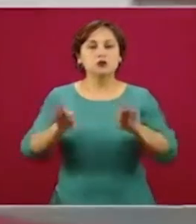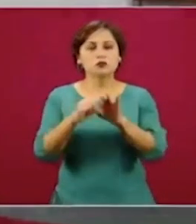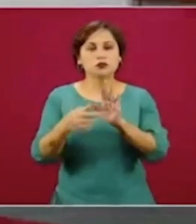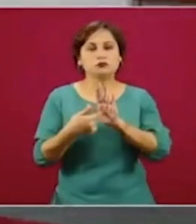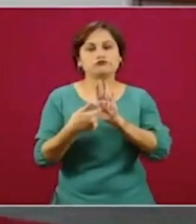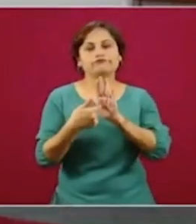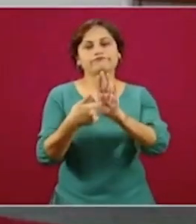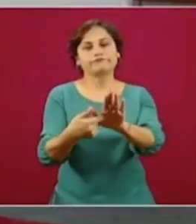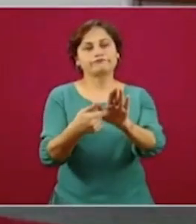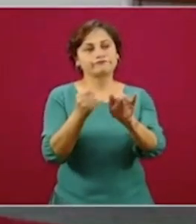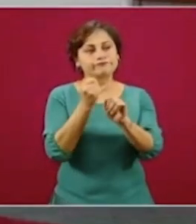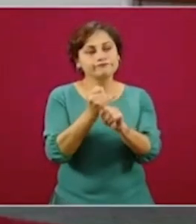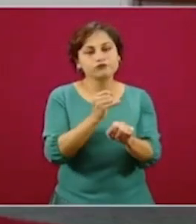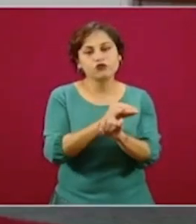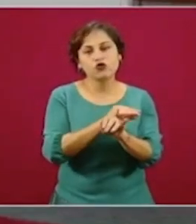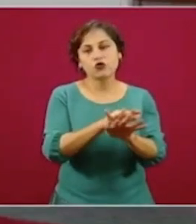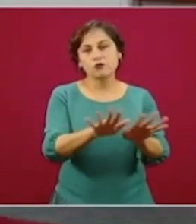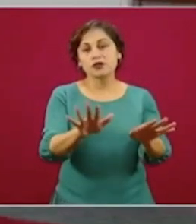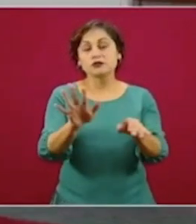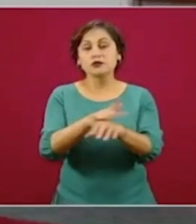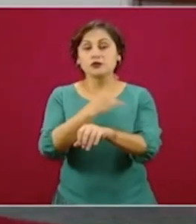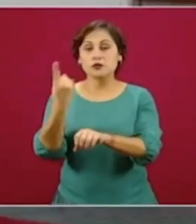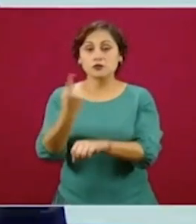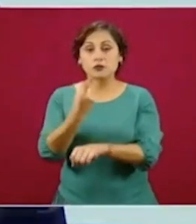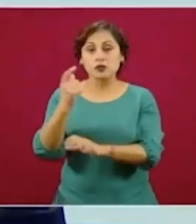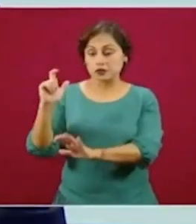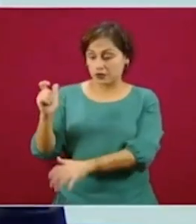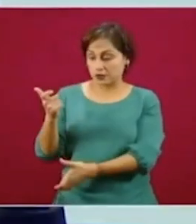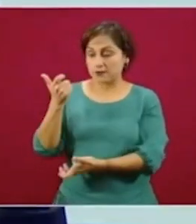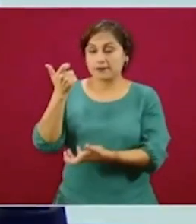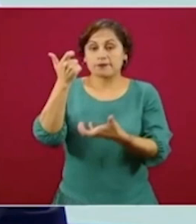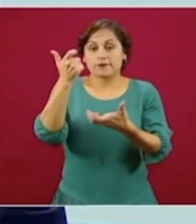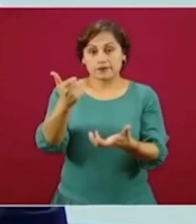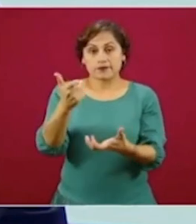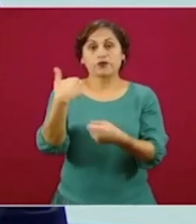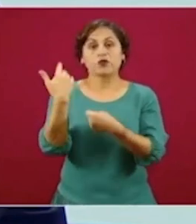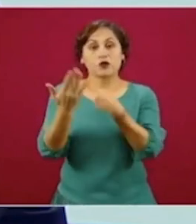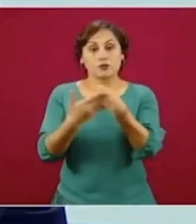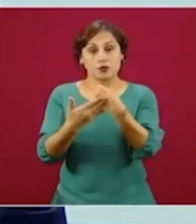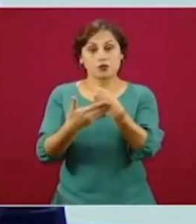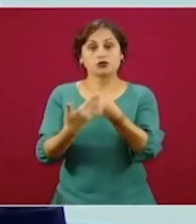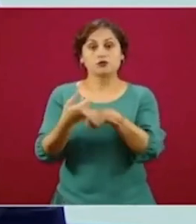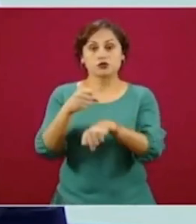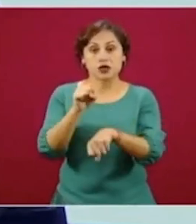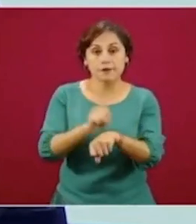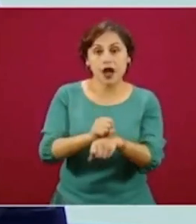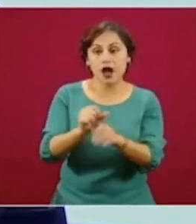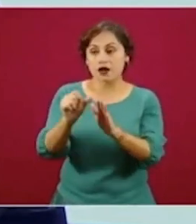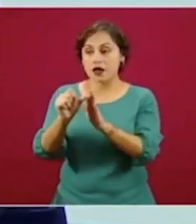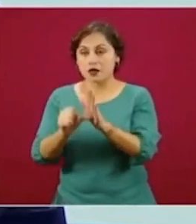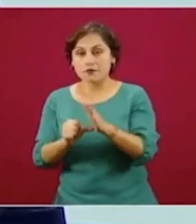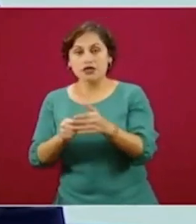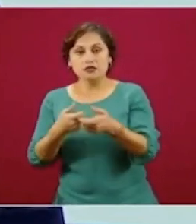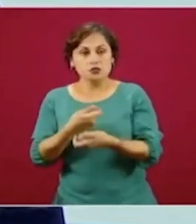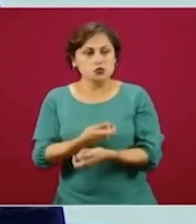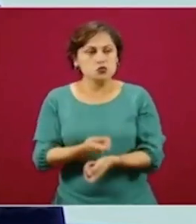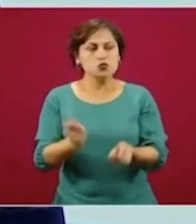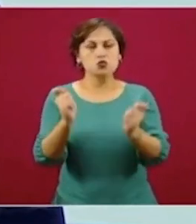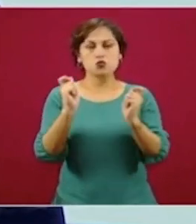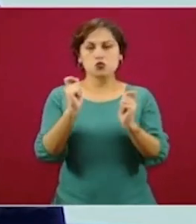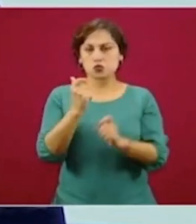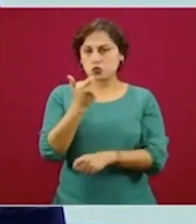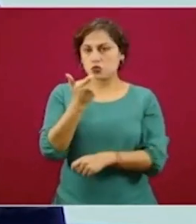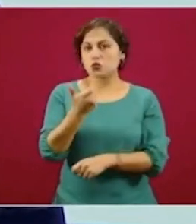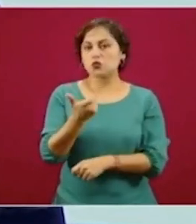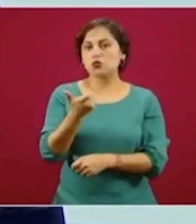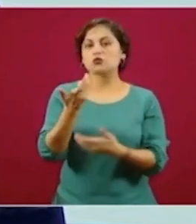dispersar estos recursos económicos en las próximas semanas, en los próximos meses, podemos lograr lo que